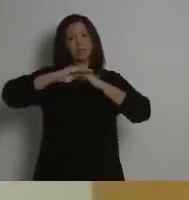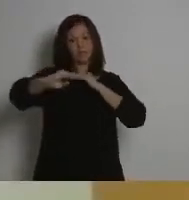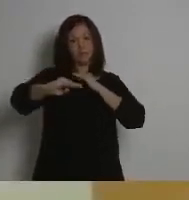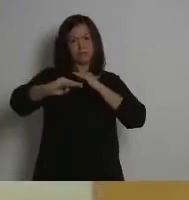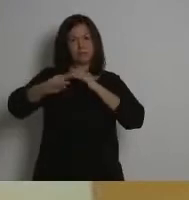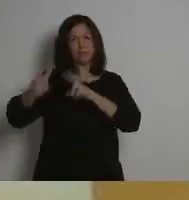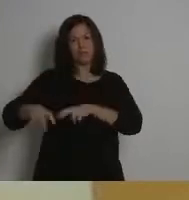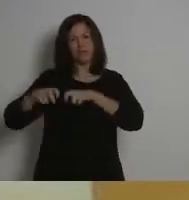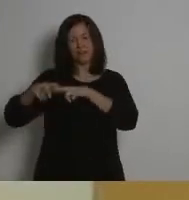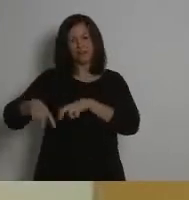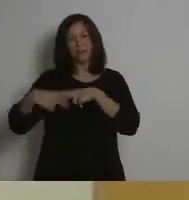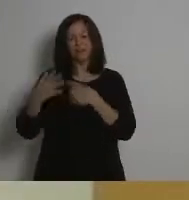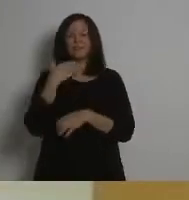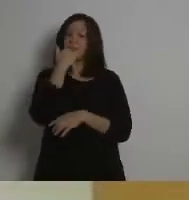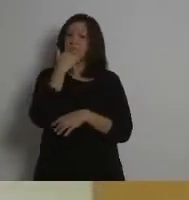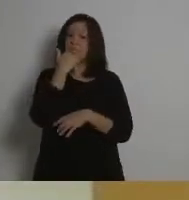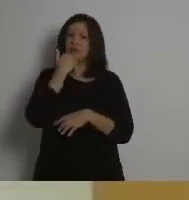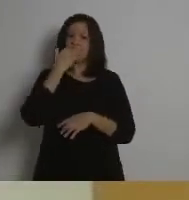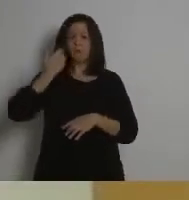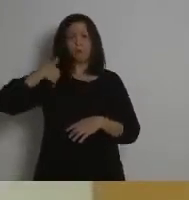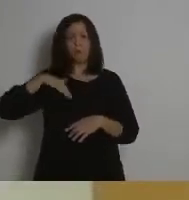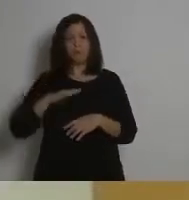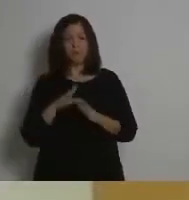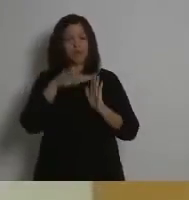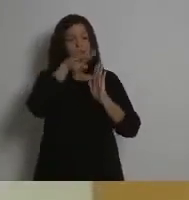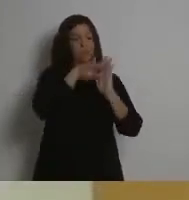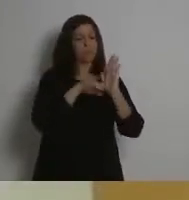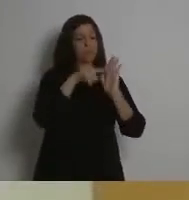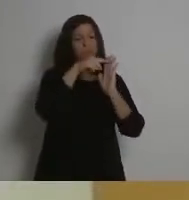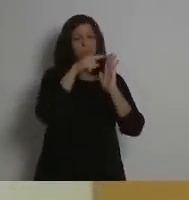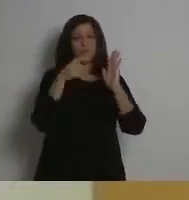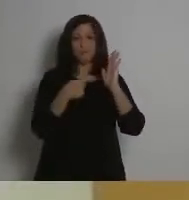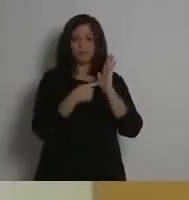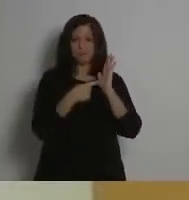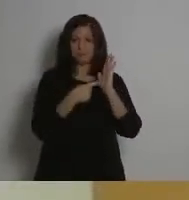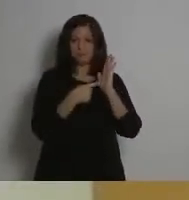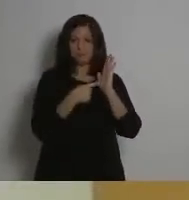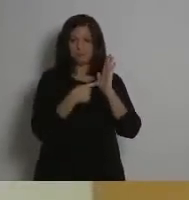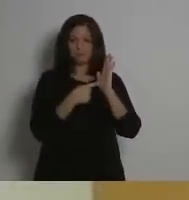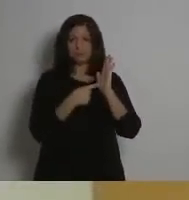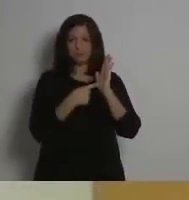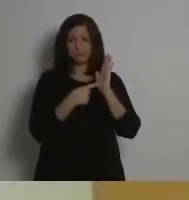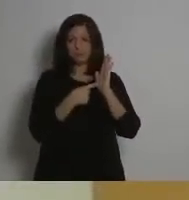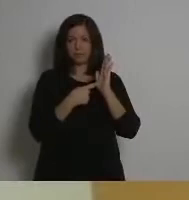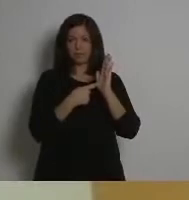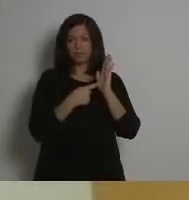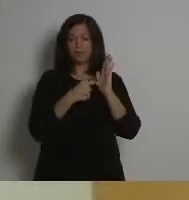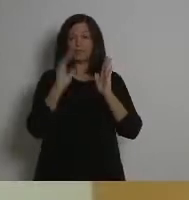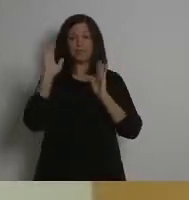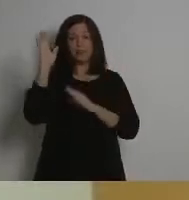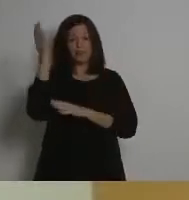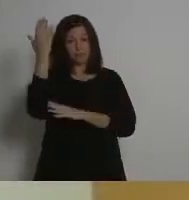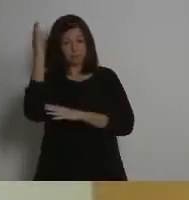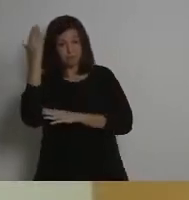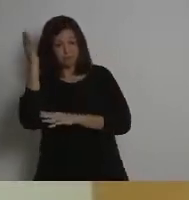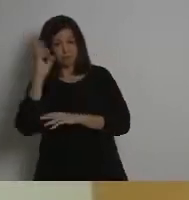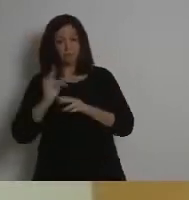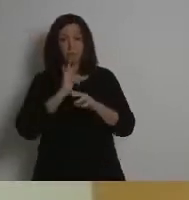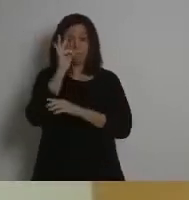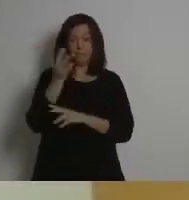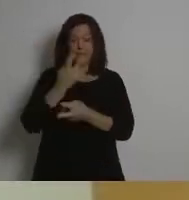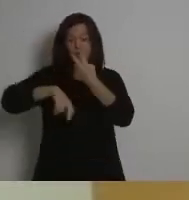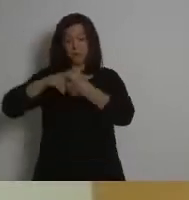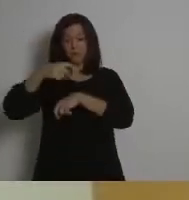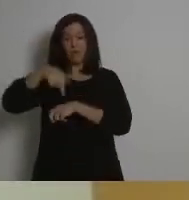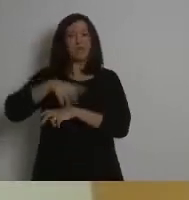Como muchas sabéis, el Decreto-Ley sobre la Emergencia Climática y el Impulso de las Energías Renovables en Cataluña,